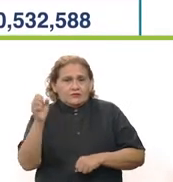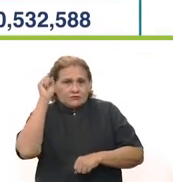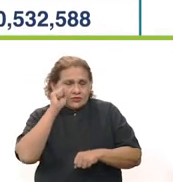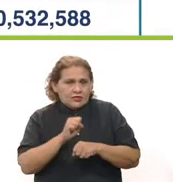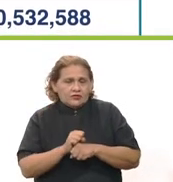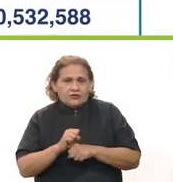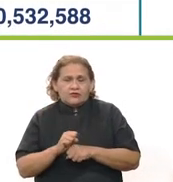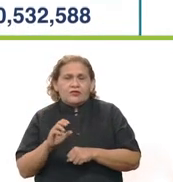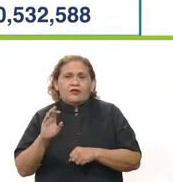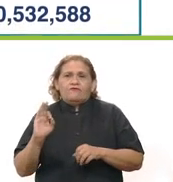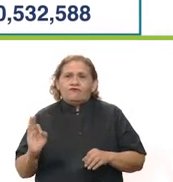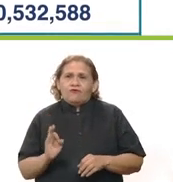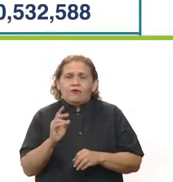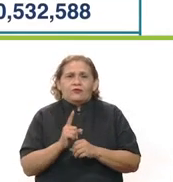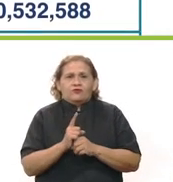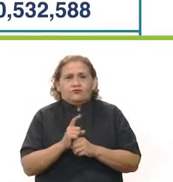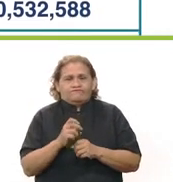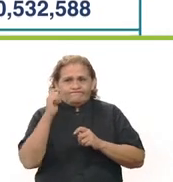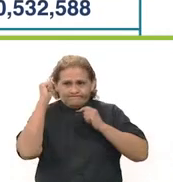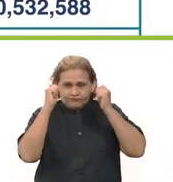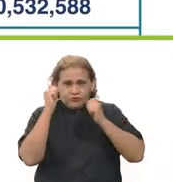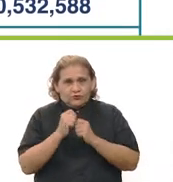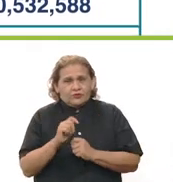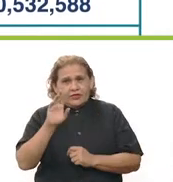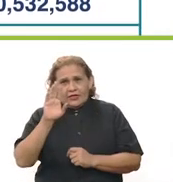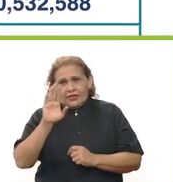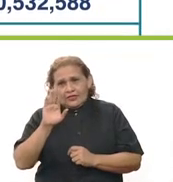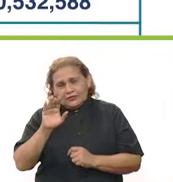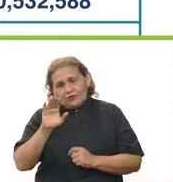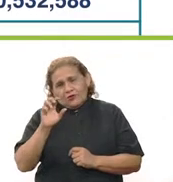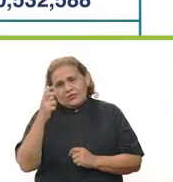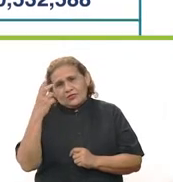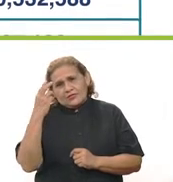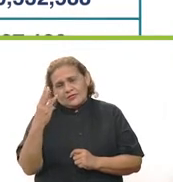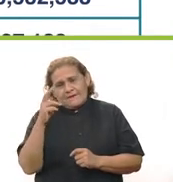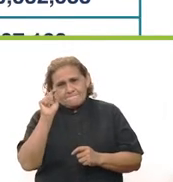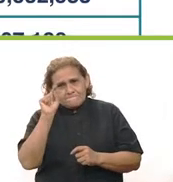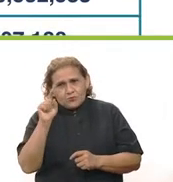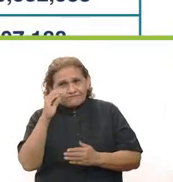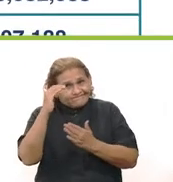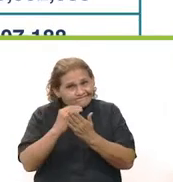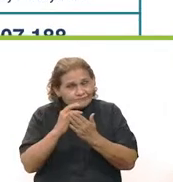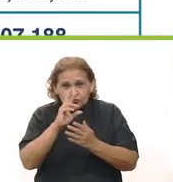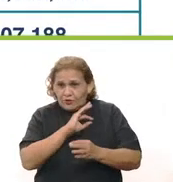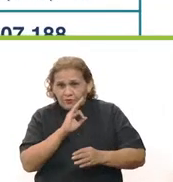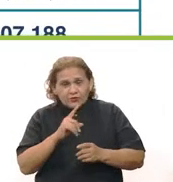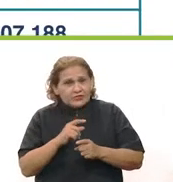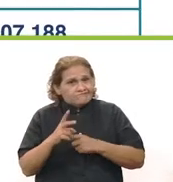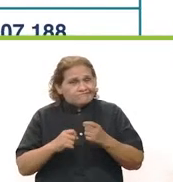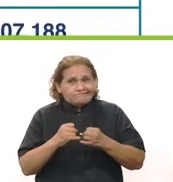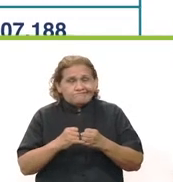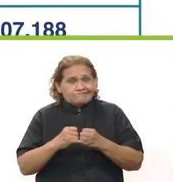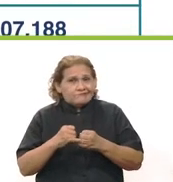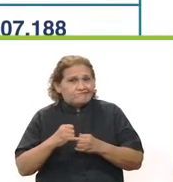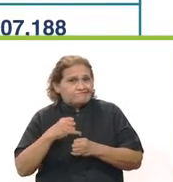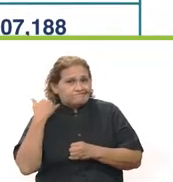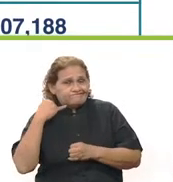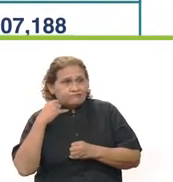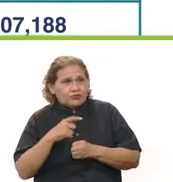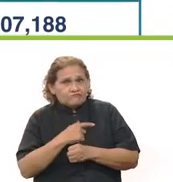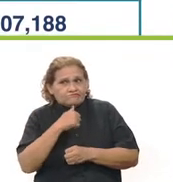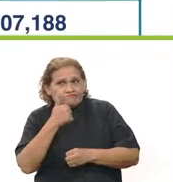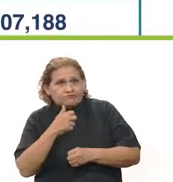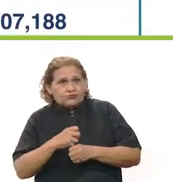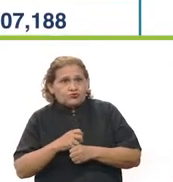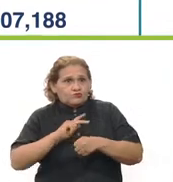etcétera, etcétera. La Secretaría de Fomento Turístico va a tener una reducción del 53% de su presupuesto. No vamos a poder salir a promover a Yucatán